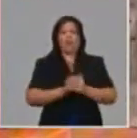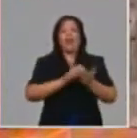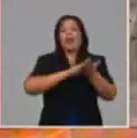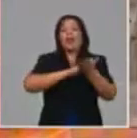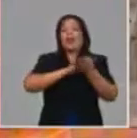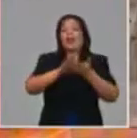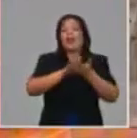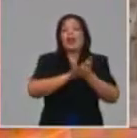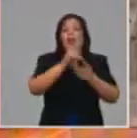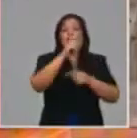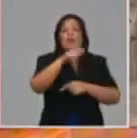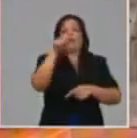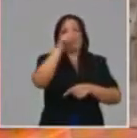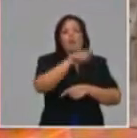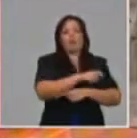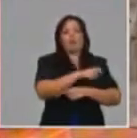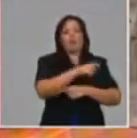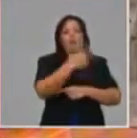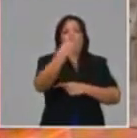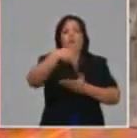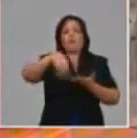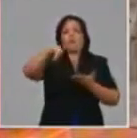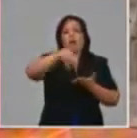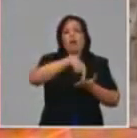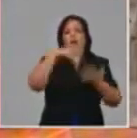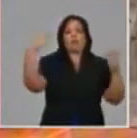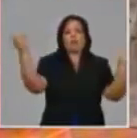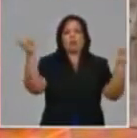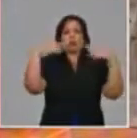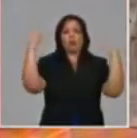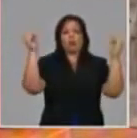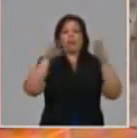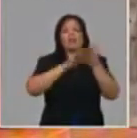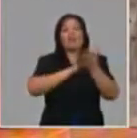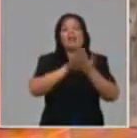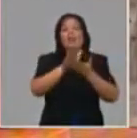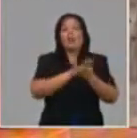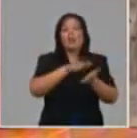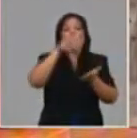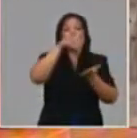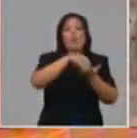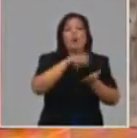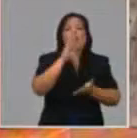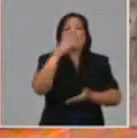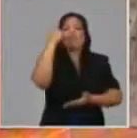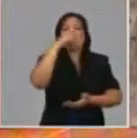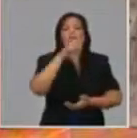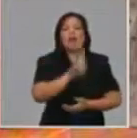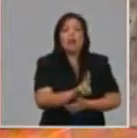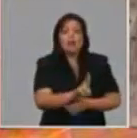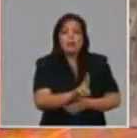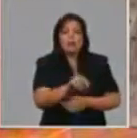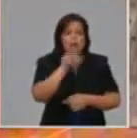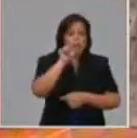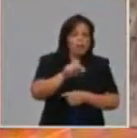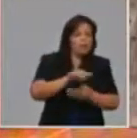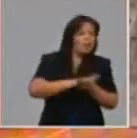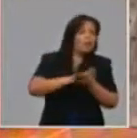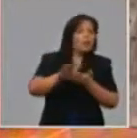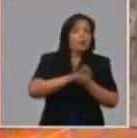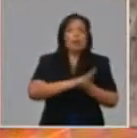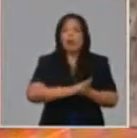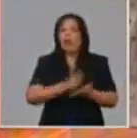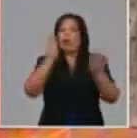ninguna discoteca ningún bar de los que hoy están en la actividad por cuenta propia podrán realizar actividades